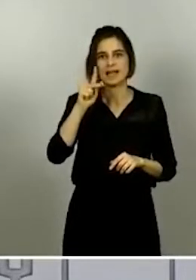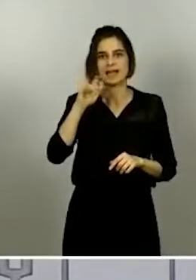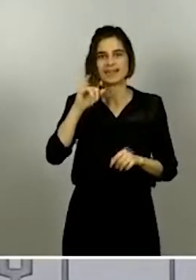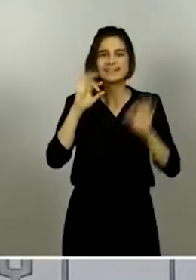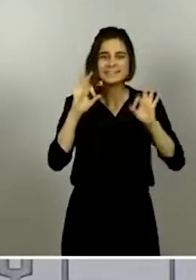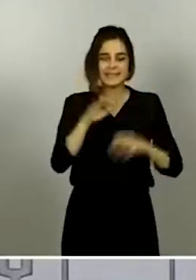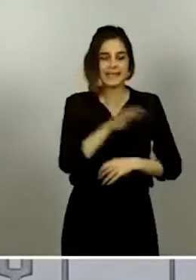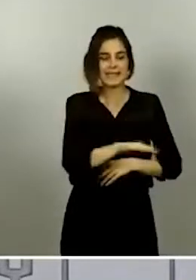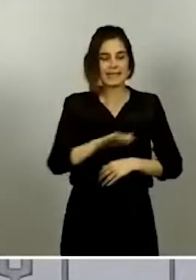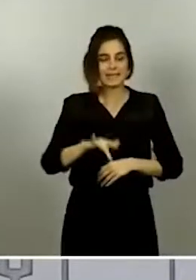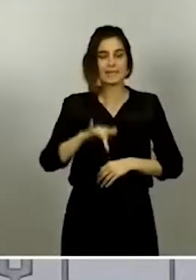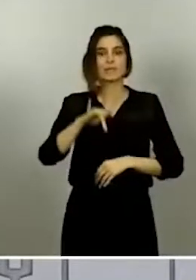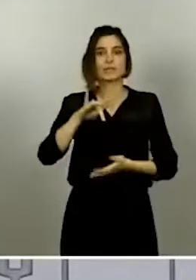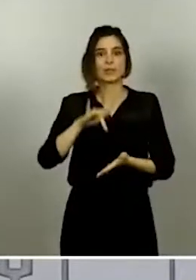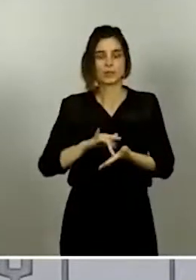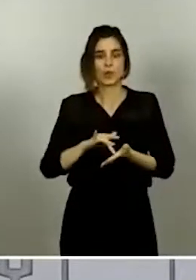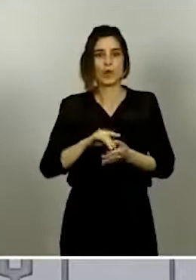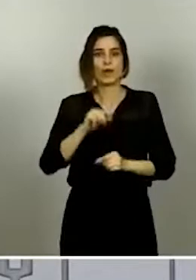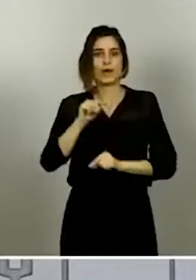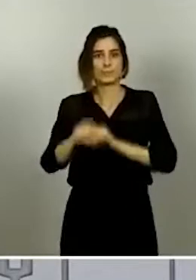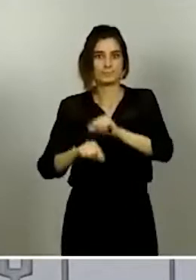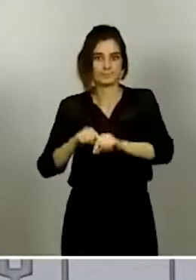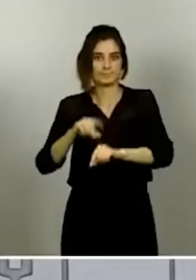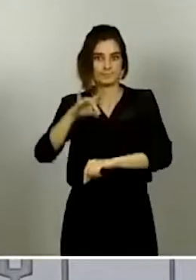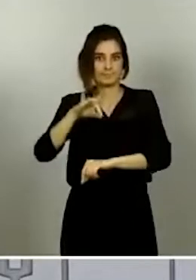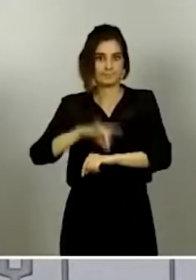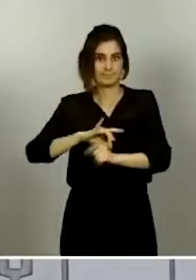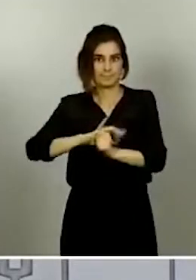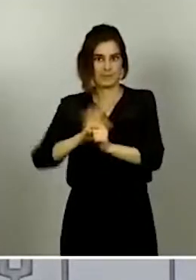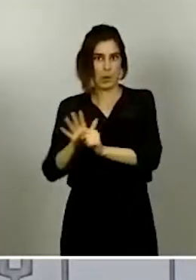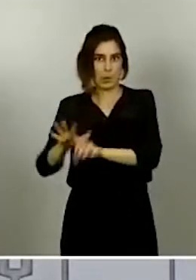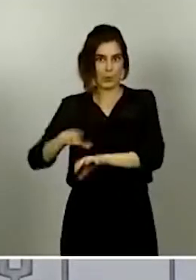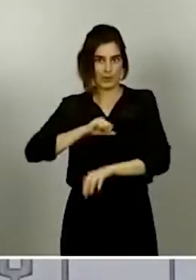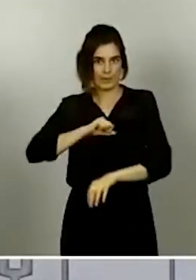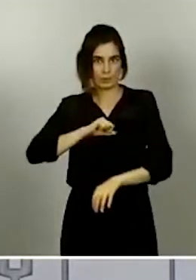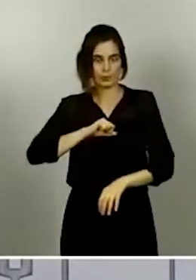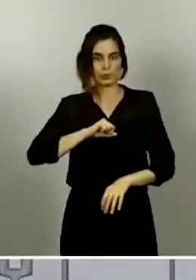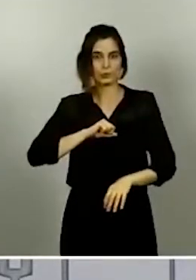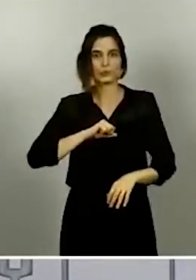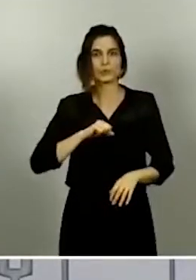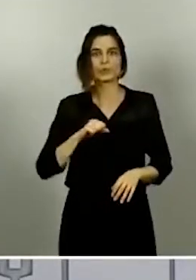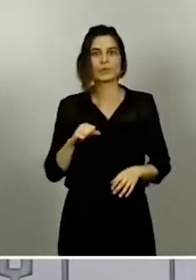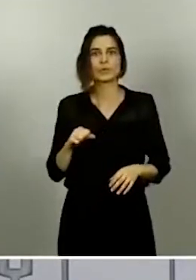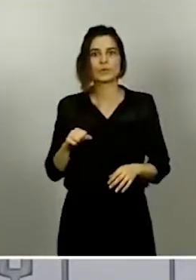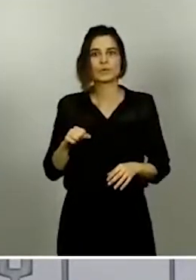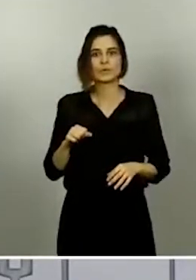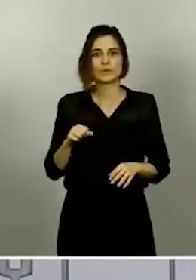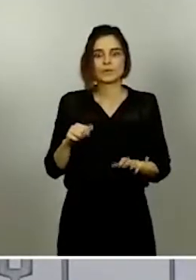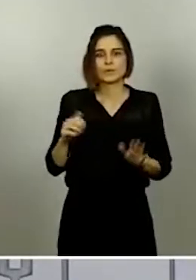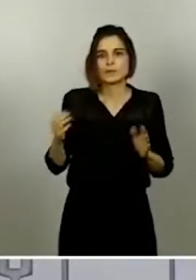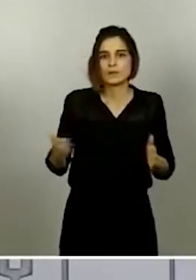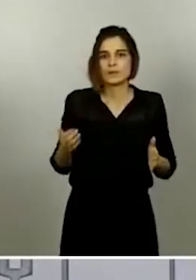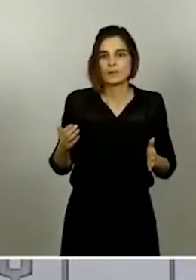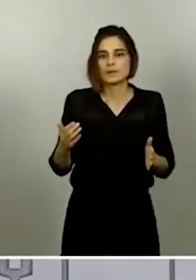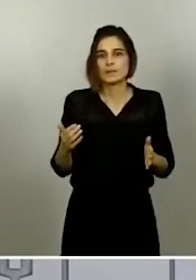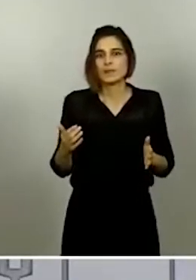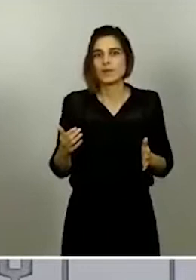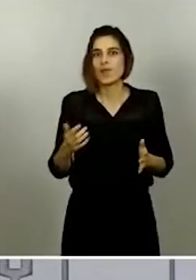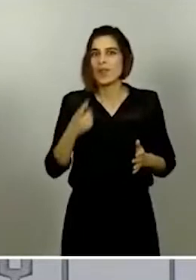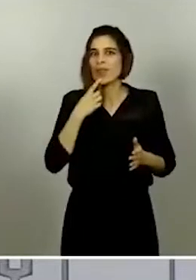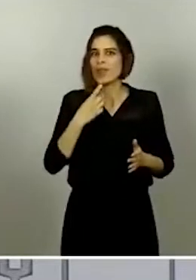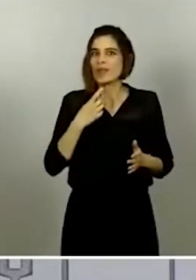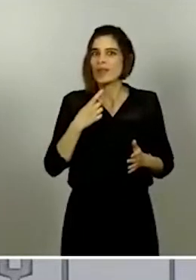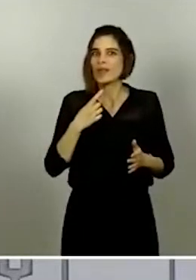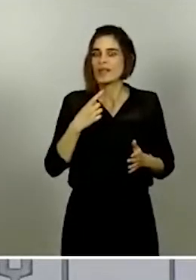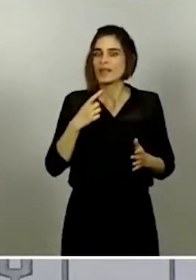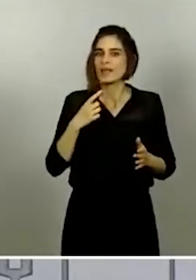coronavirus, la enfermedad del COVID-19. No se puede descartar ahora mismo. Habría que ver qué puede o no aportar tener